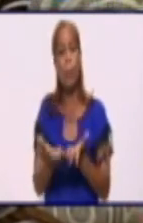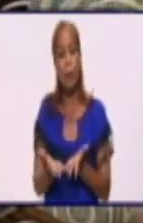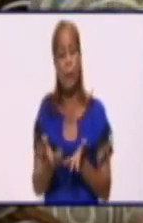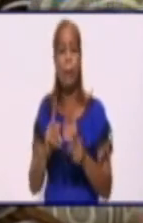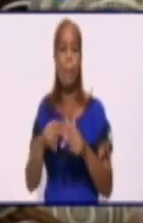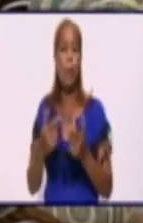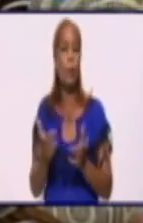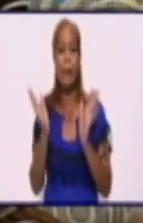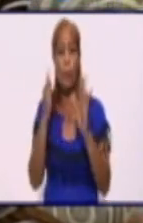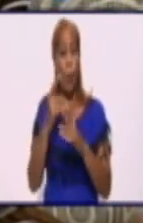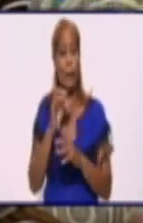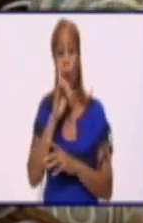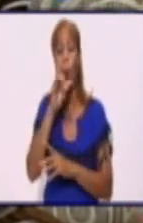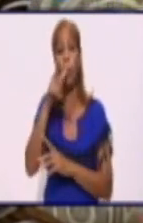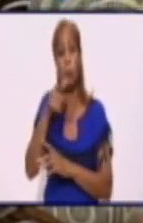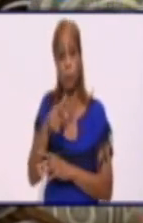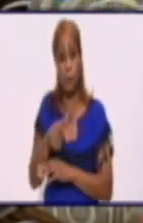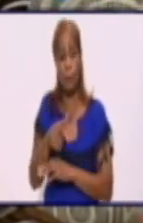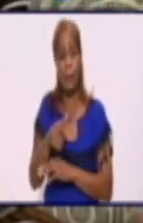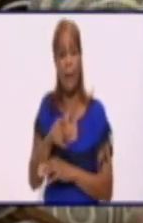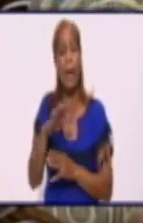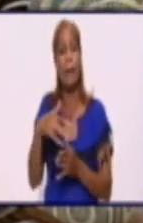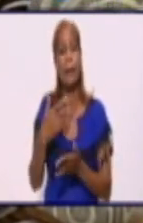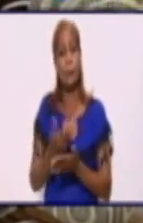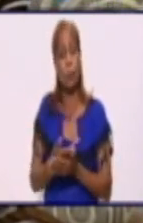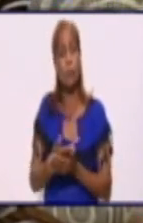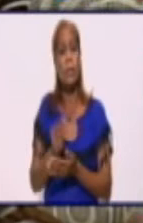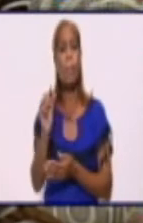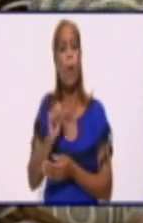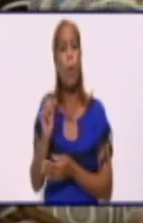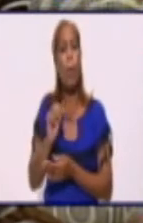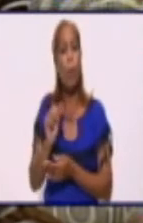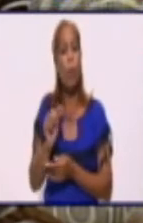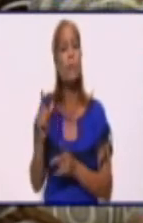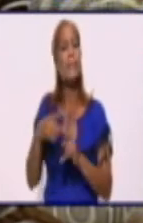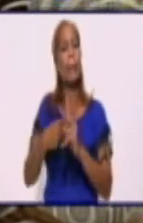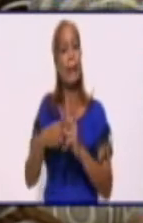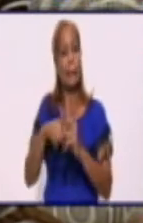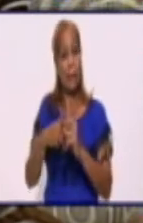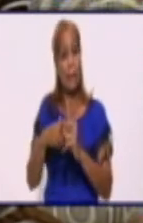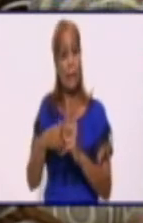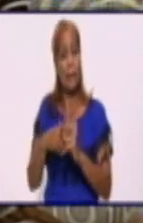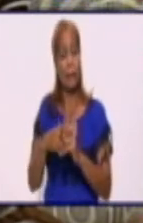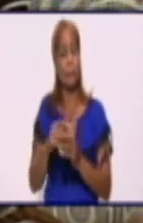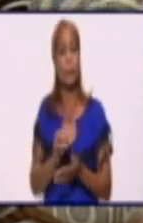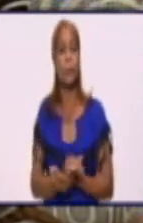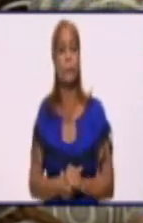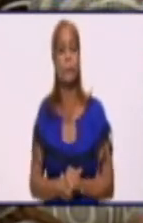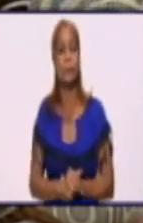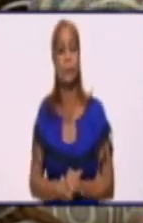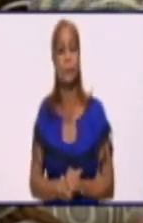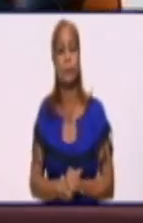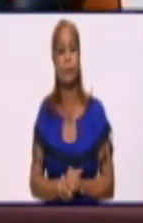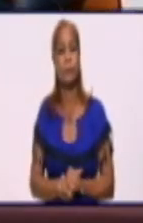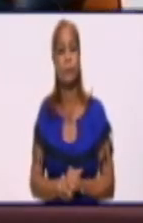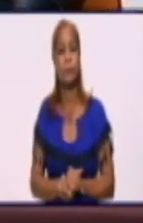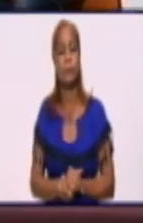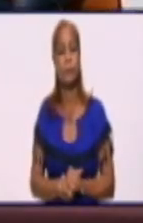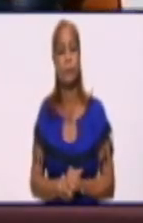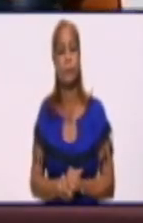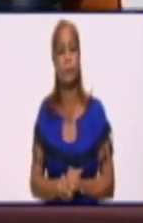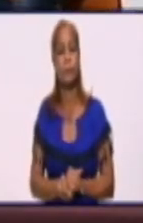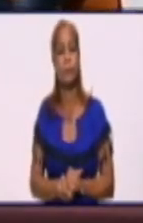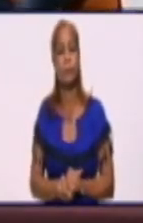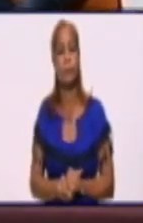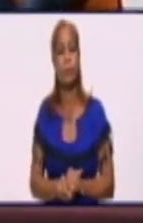que se oscila en la medida que sea capaz de servirse a los emplazamientos.